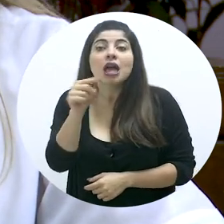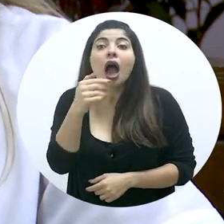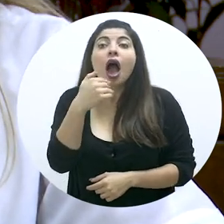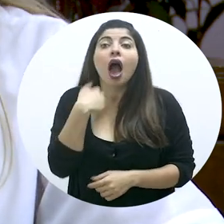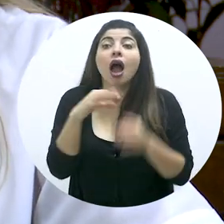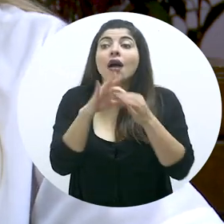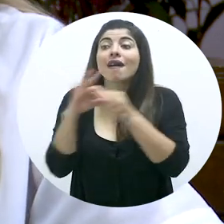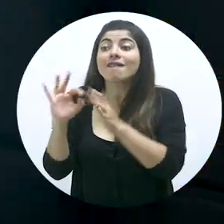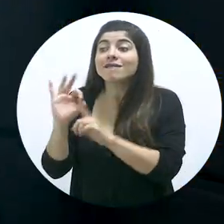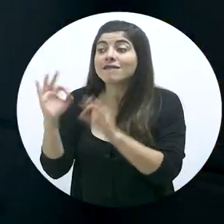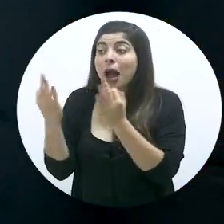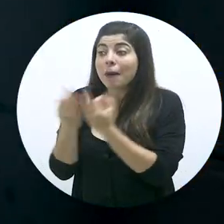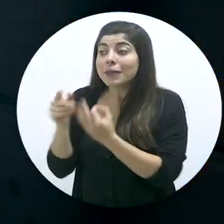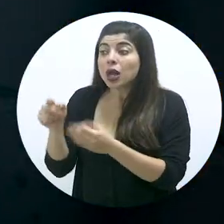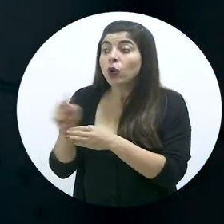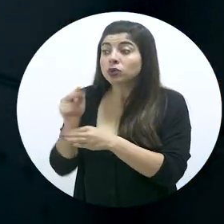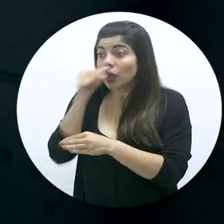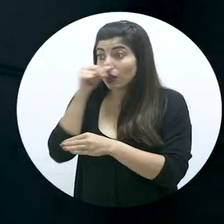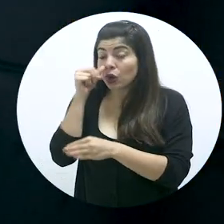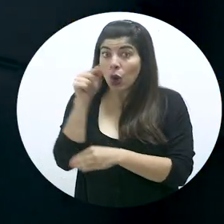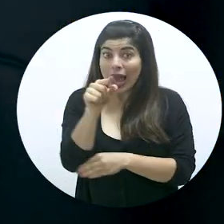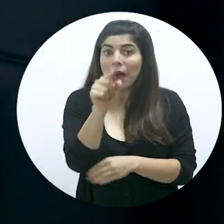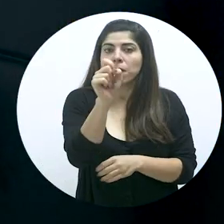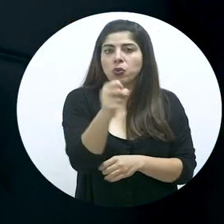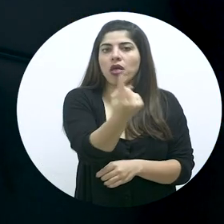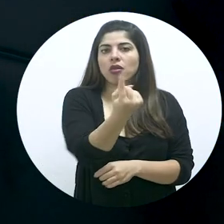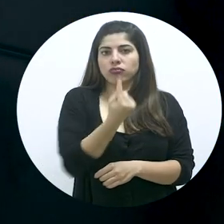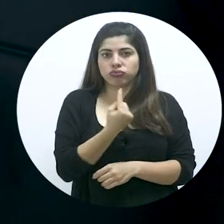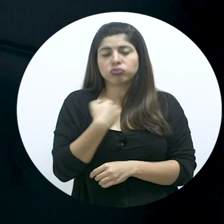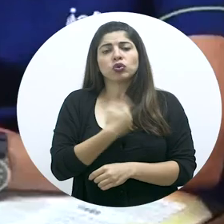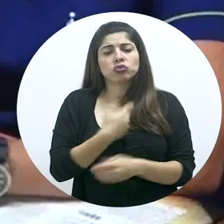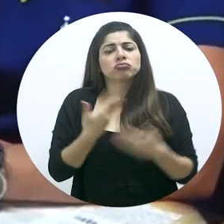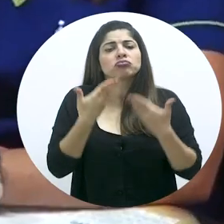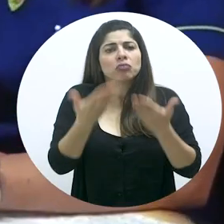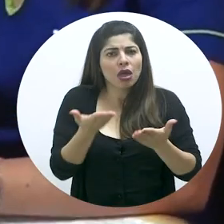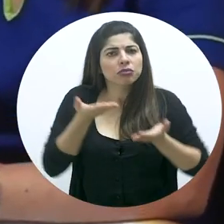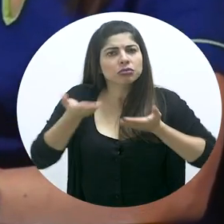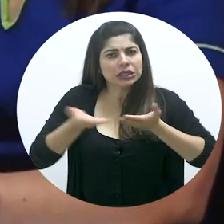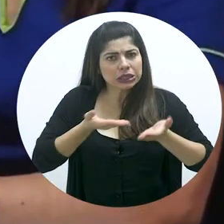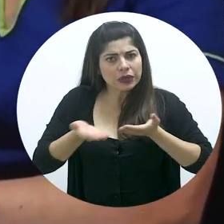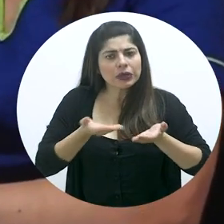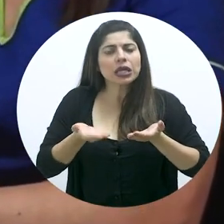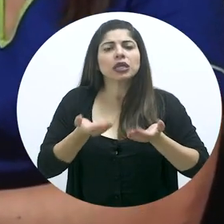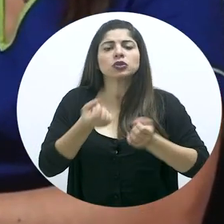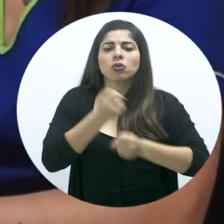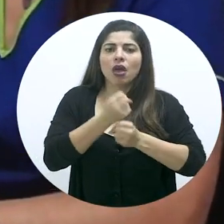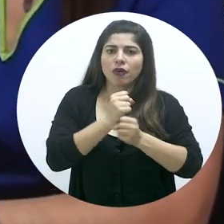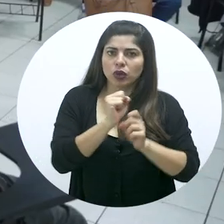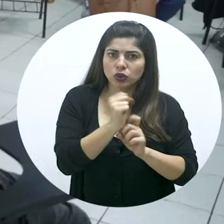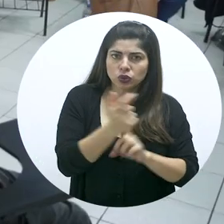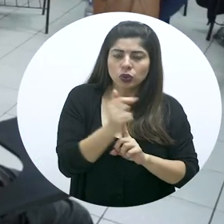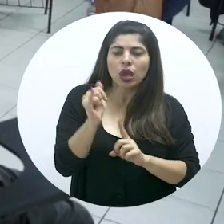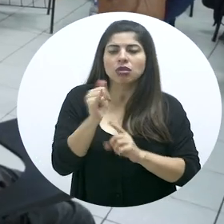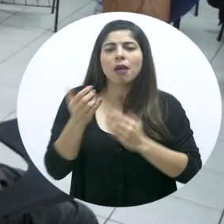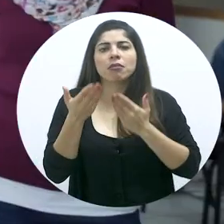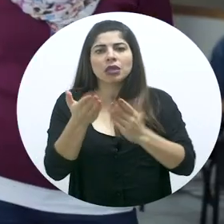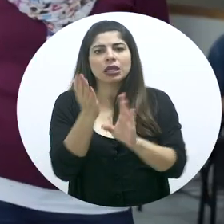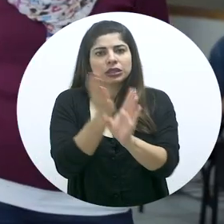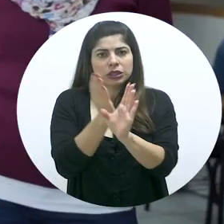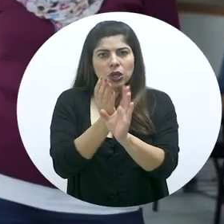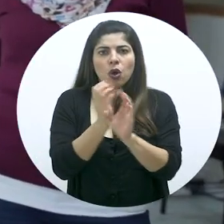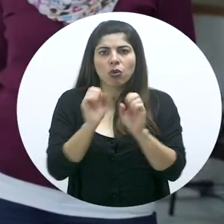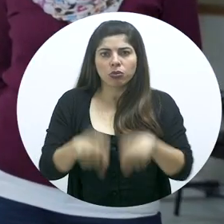tiene a un familiar en consumo, puede acercarse hacia nosotros y nosotros le vamos a brindar tanto el servicio en la parte de trabajo social como